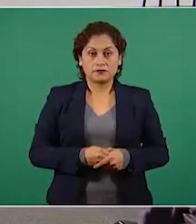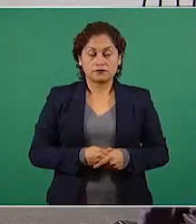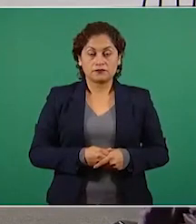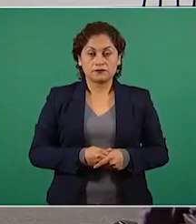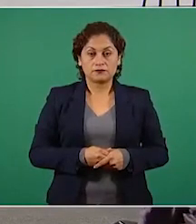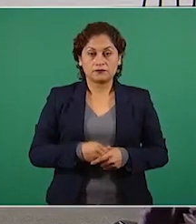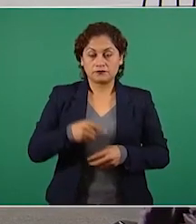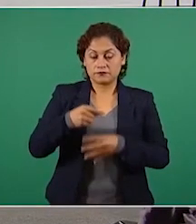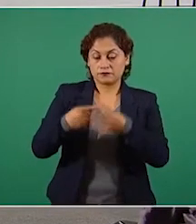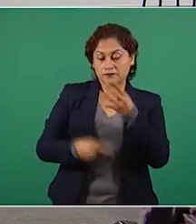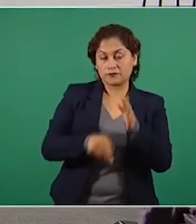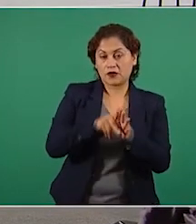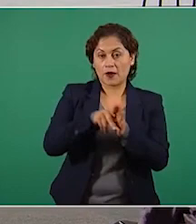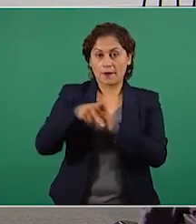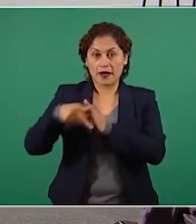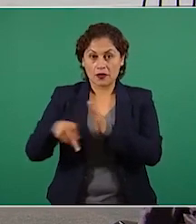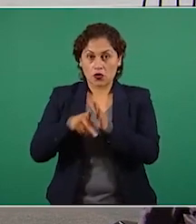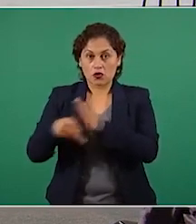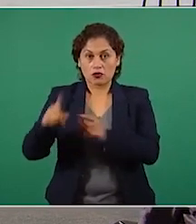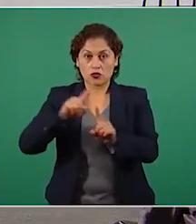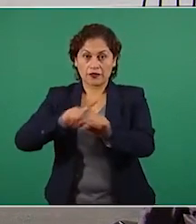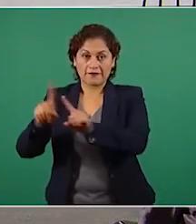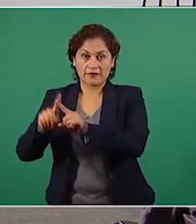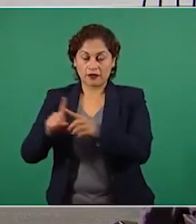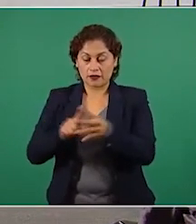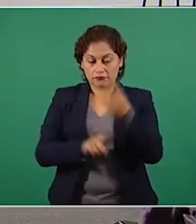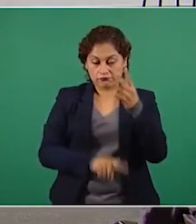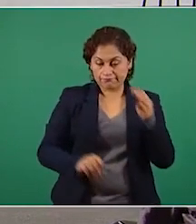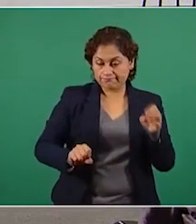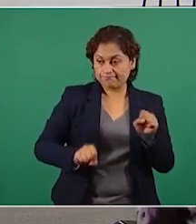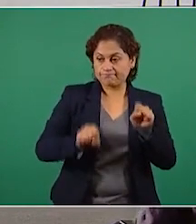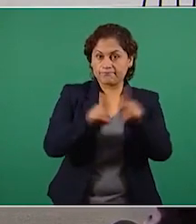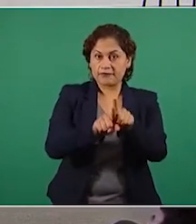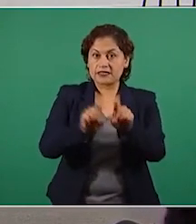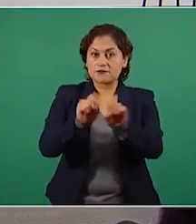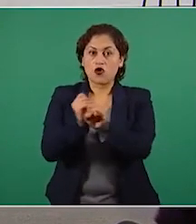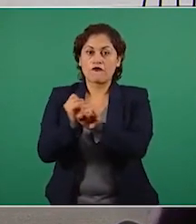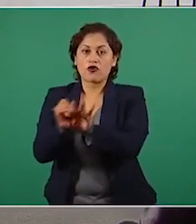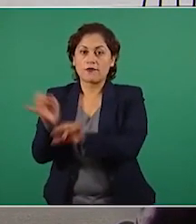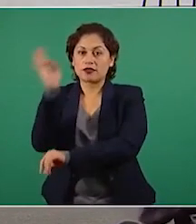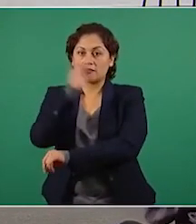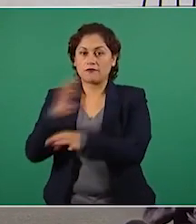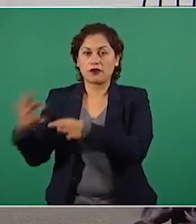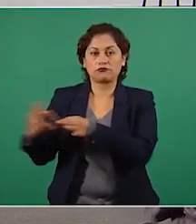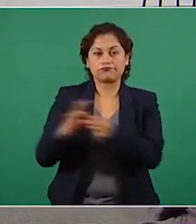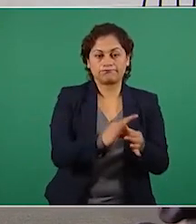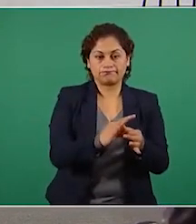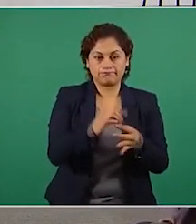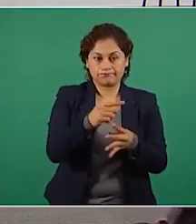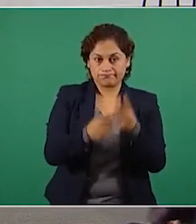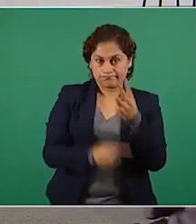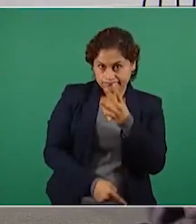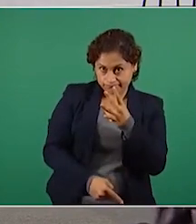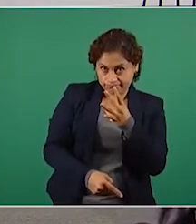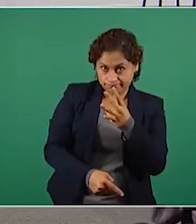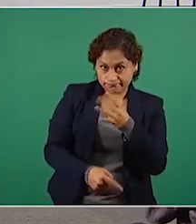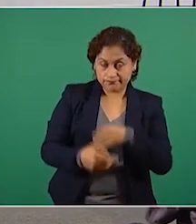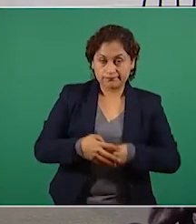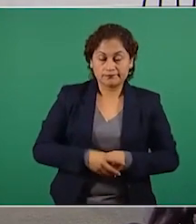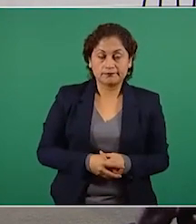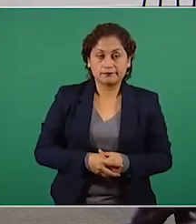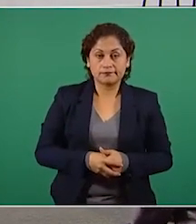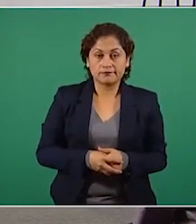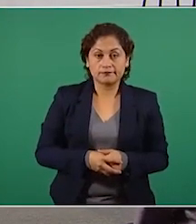el economista y eje central. Aquí estamos viendo las imágenes de cómo retomaron la información.